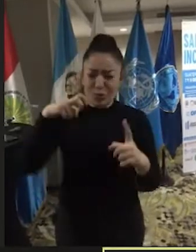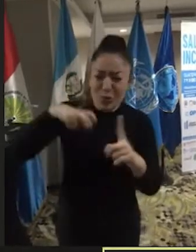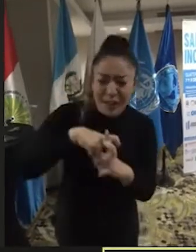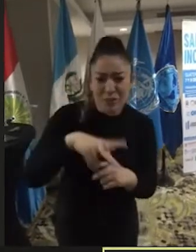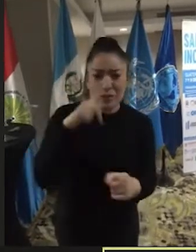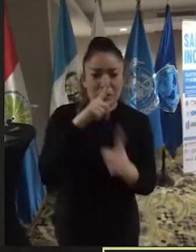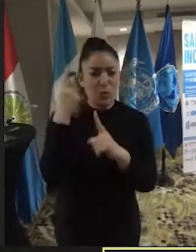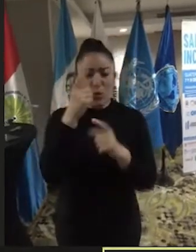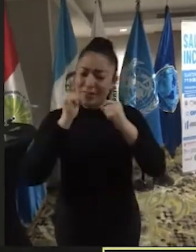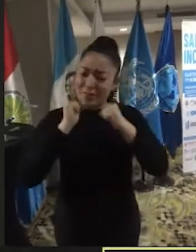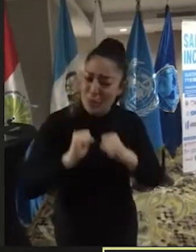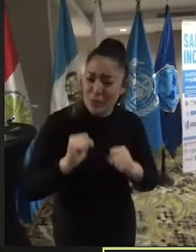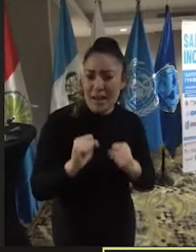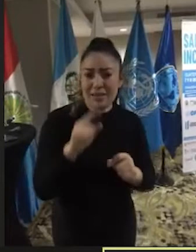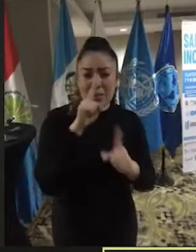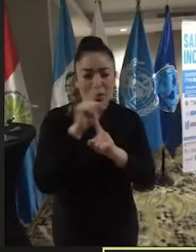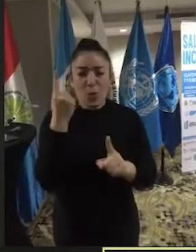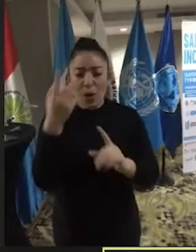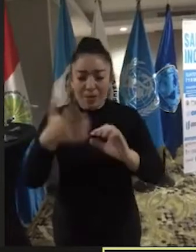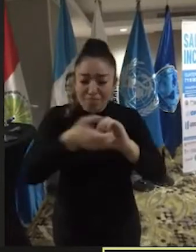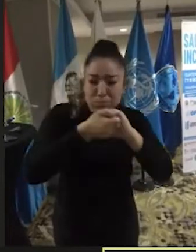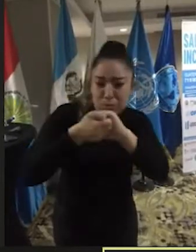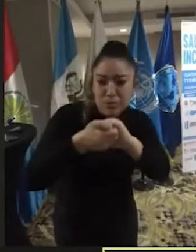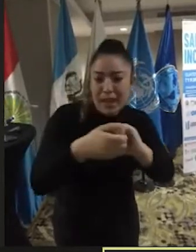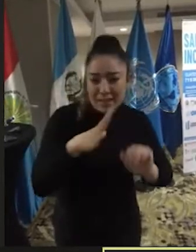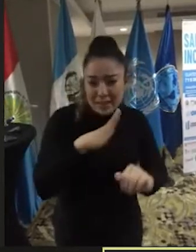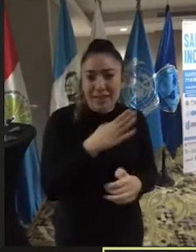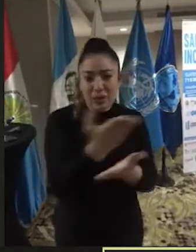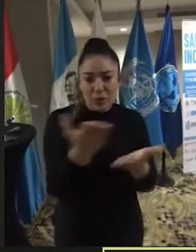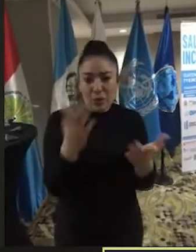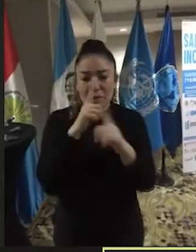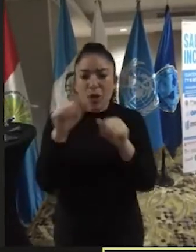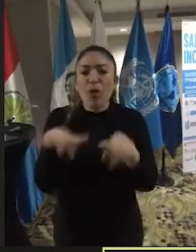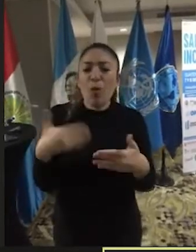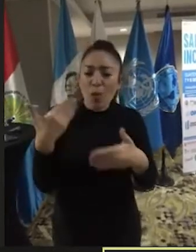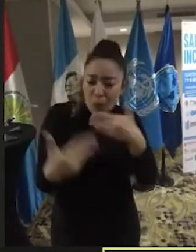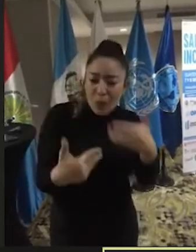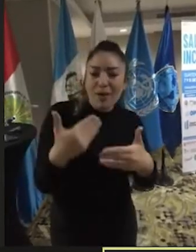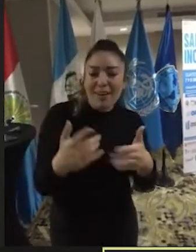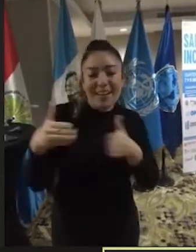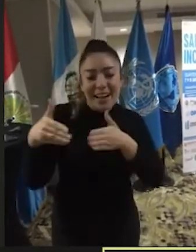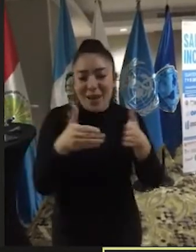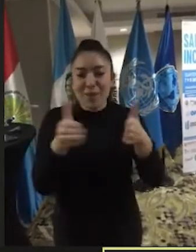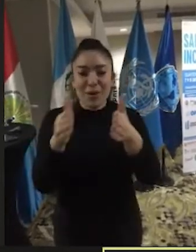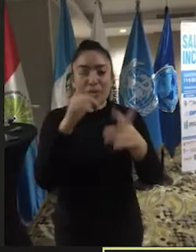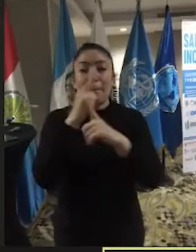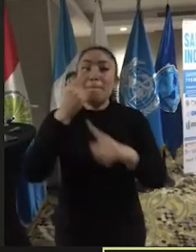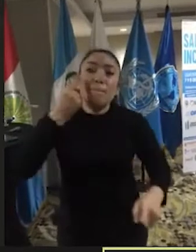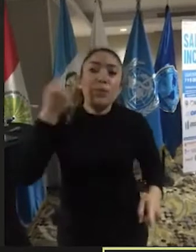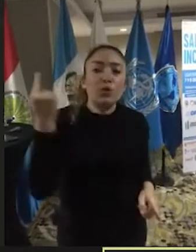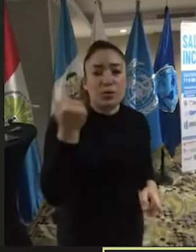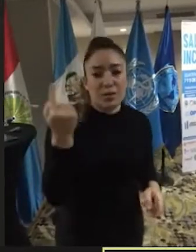todas las dificultades, todas las brechas que se encuentran en el camino, en la búsqueda